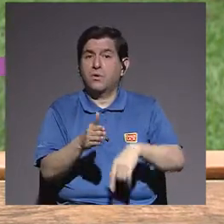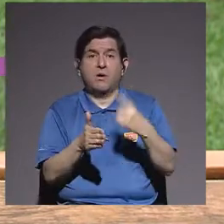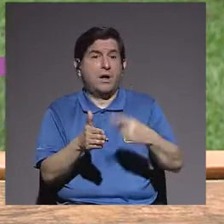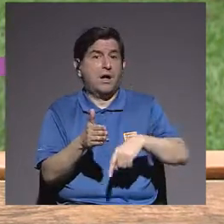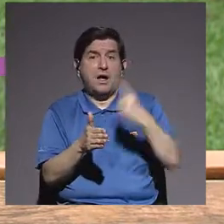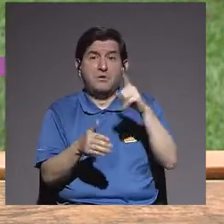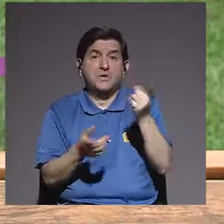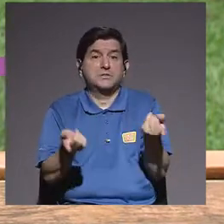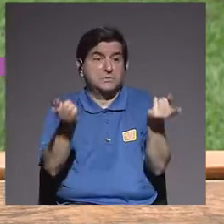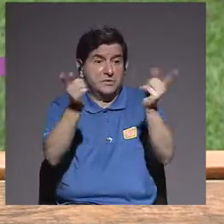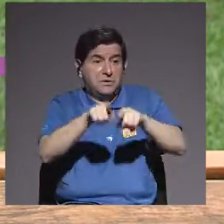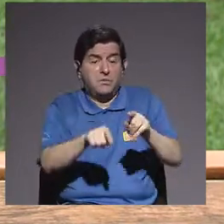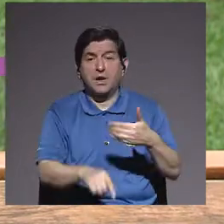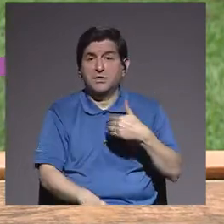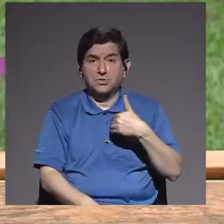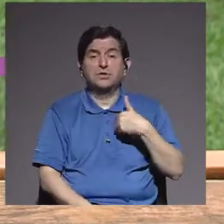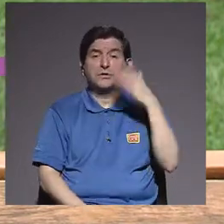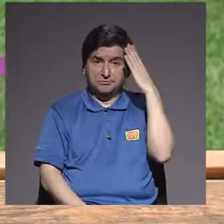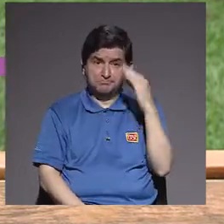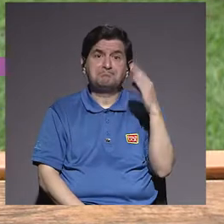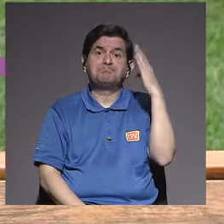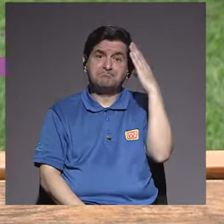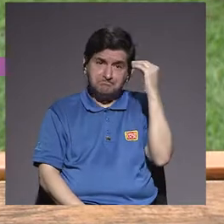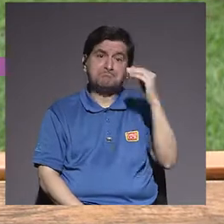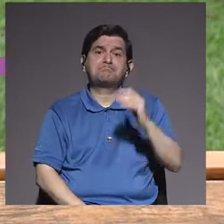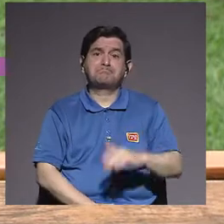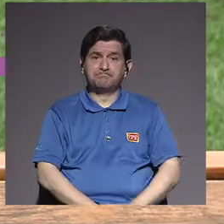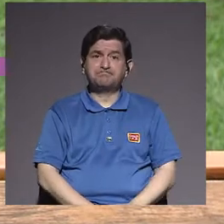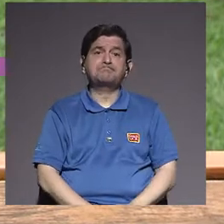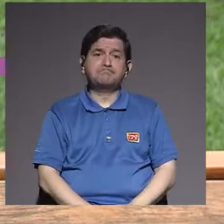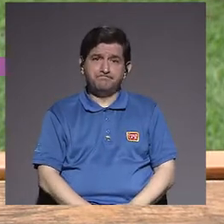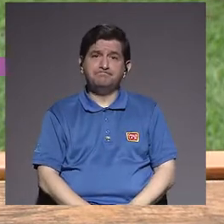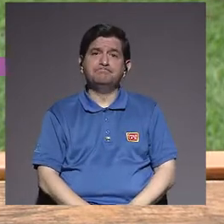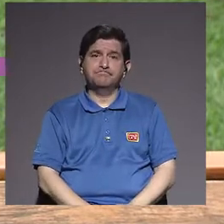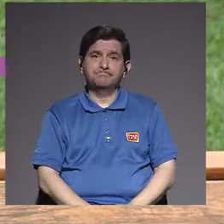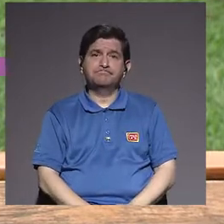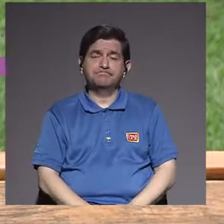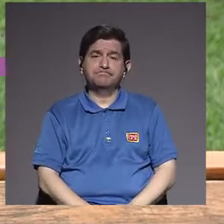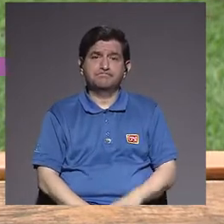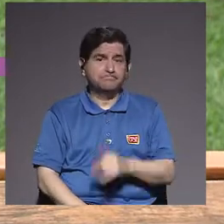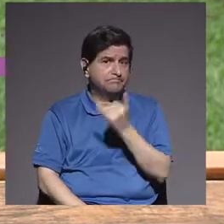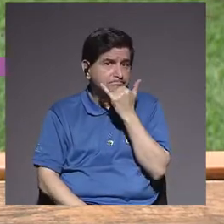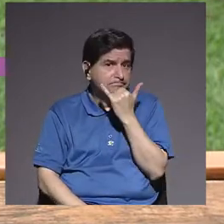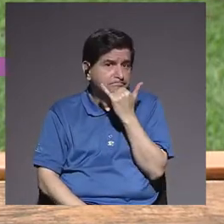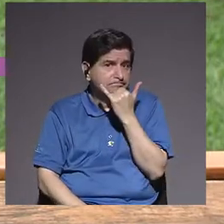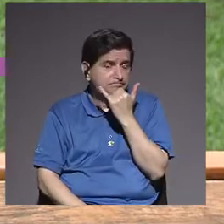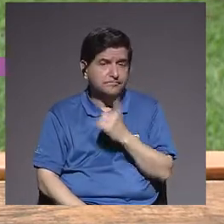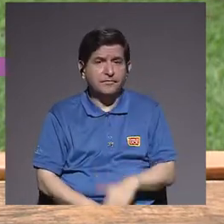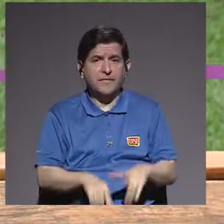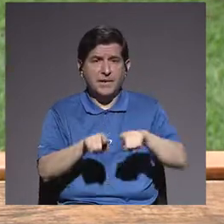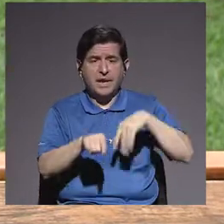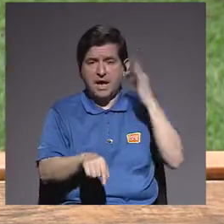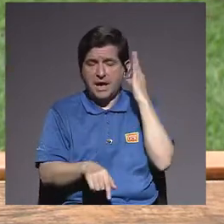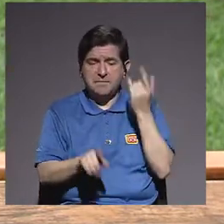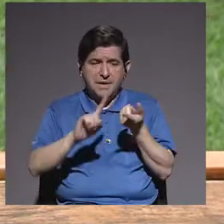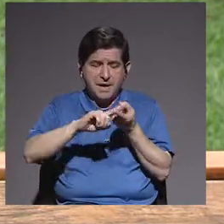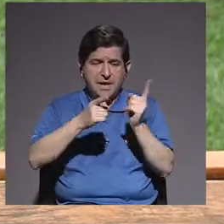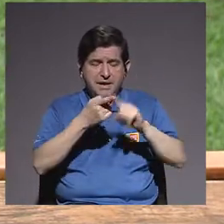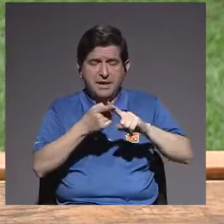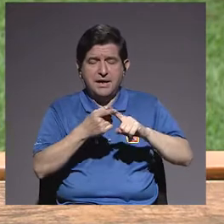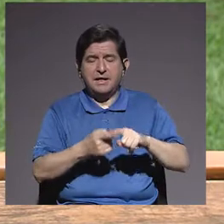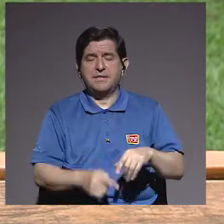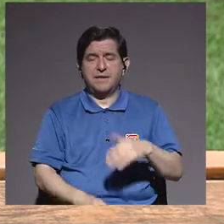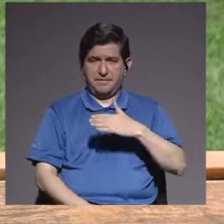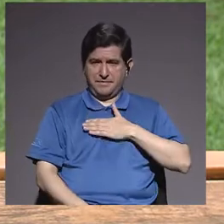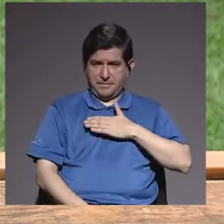Más de un caso, tengo la experiencia de la hermana de una amiga mía,